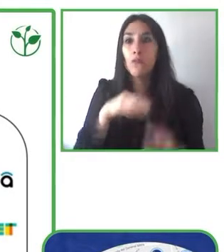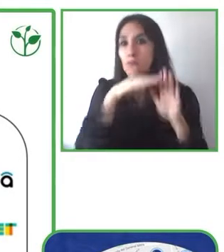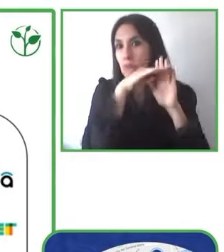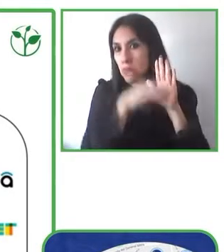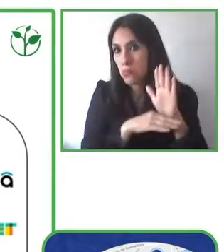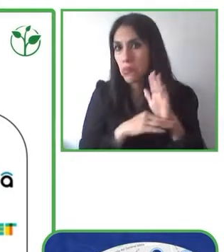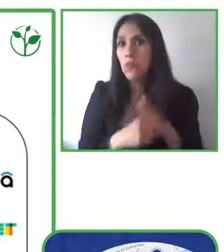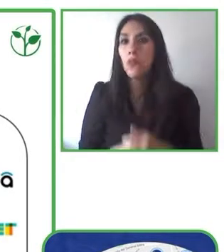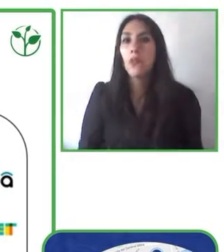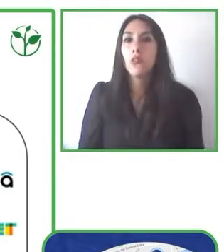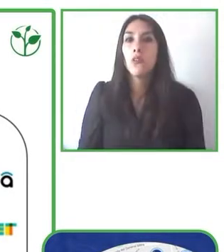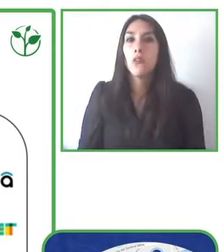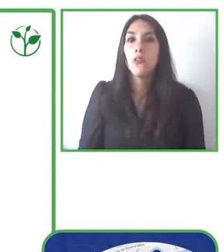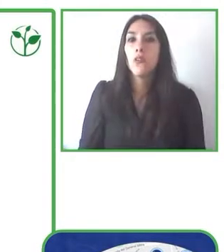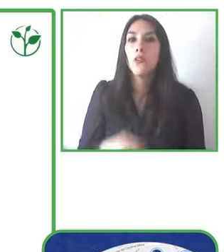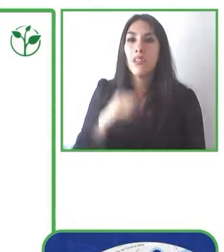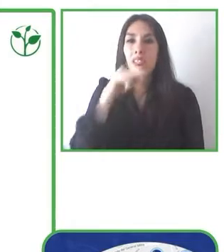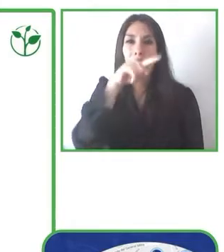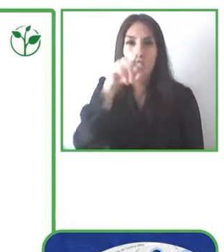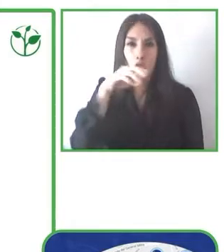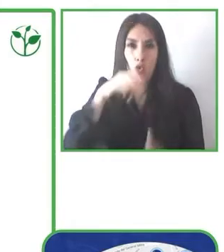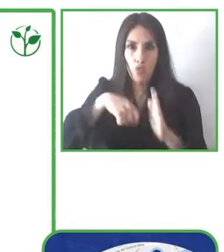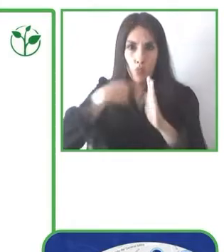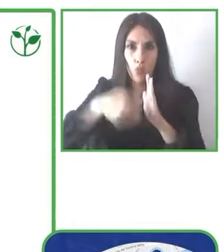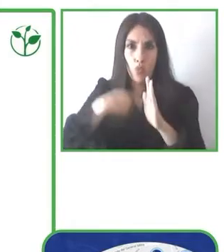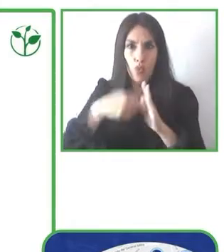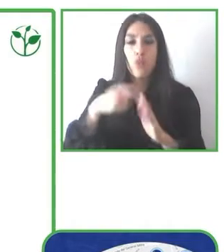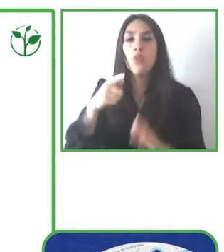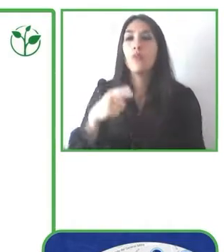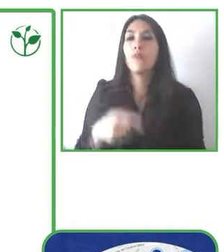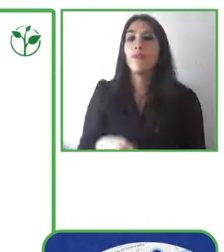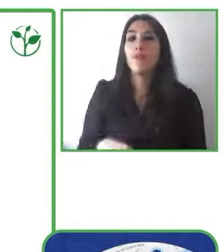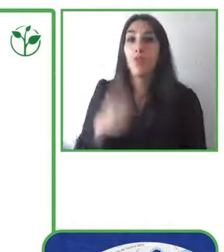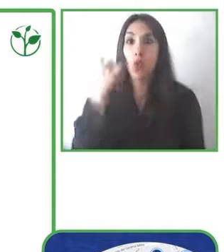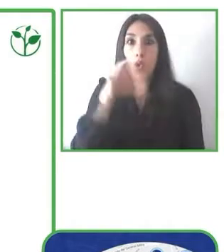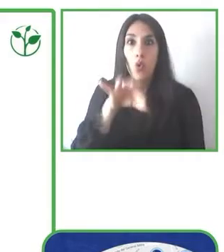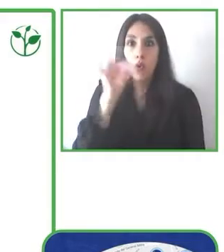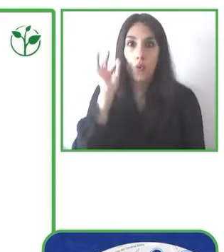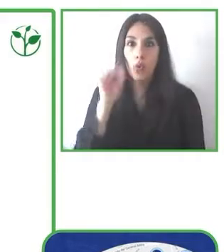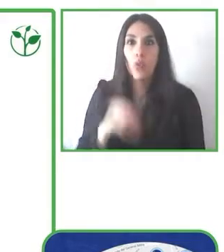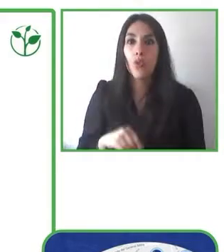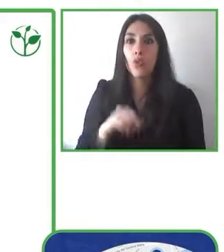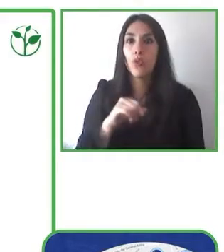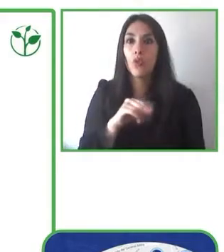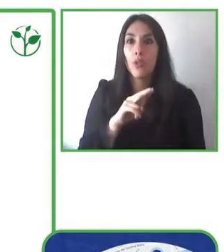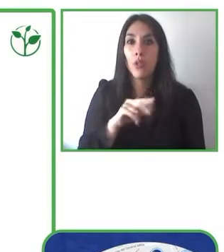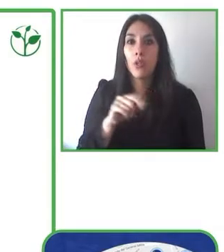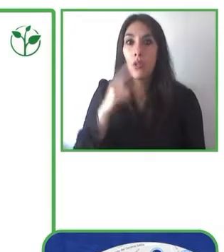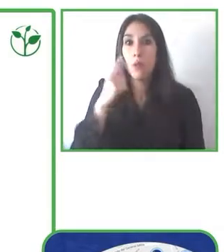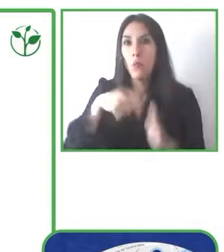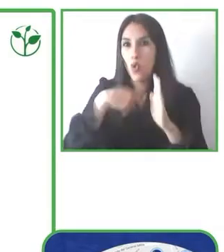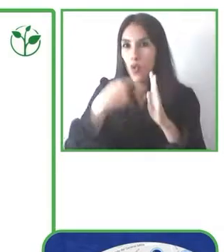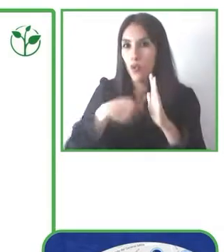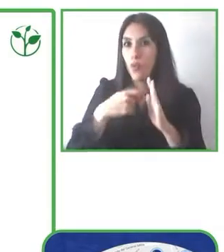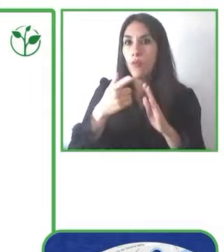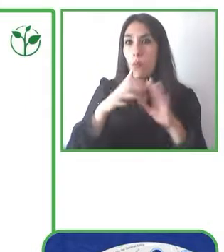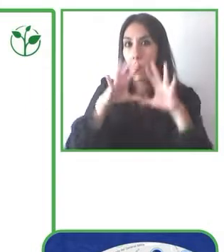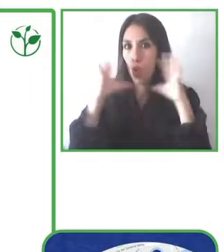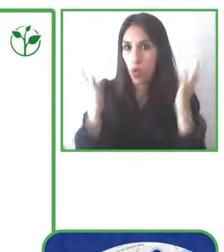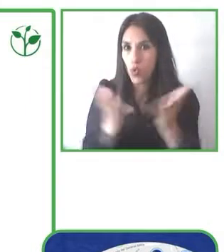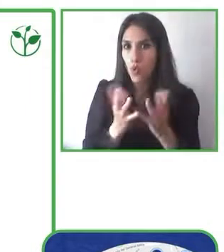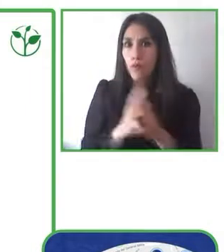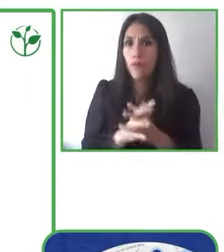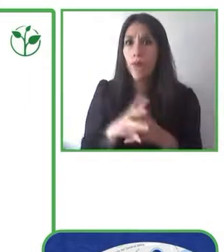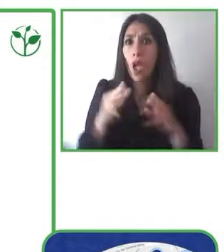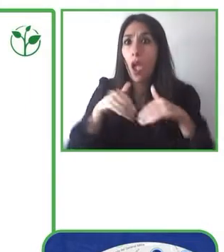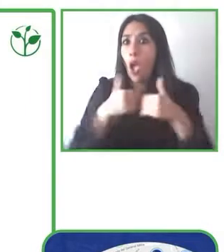76 proyectos a nivel mundial. La forma de financiar la asociación y el proyecto es esto, poquito